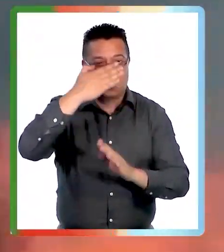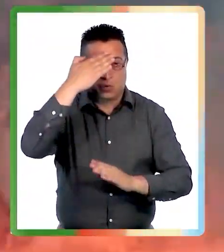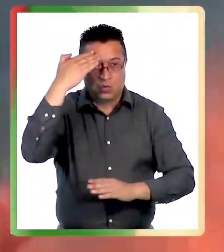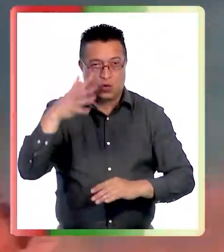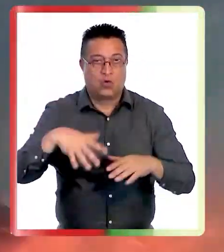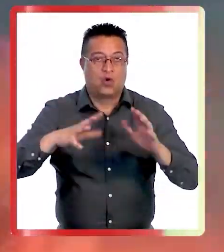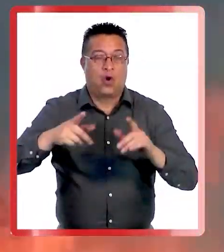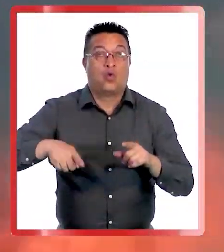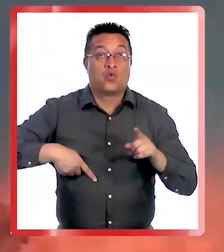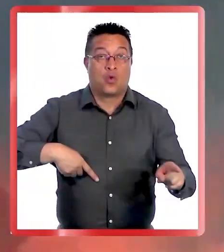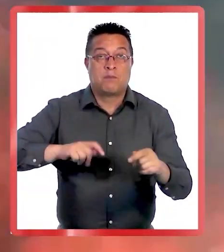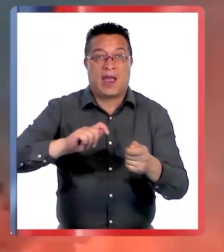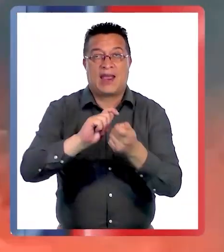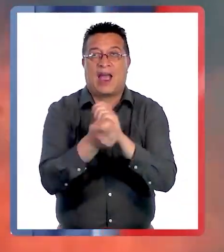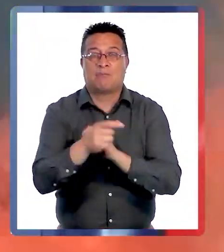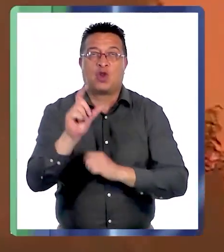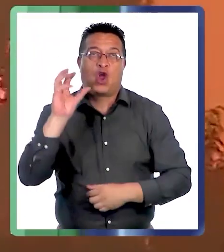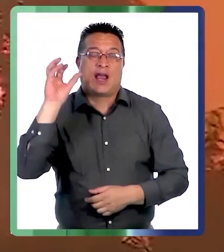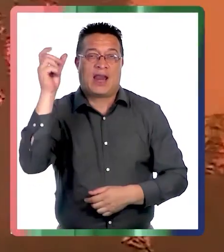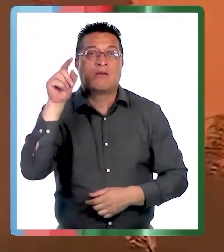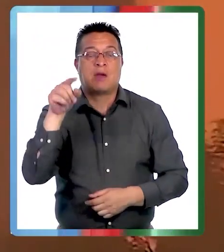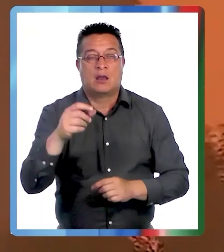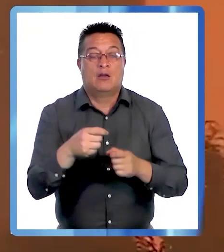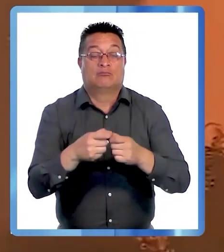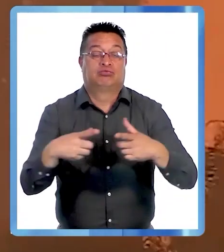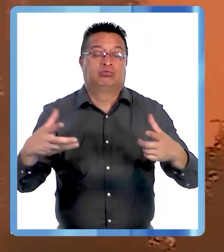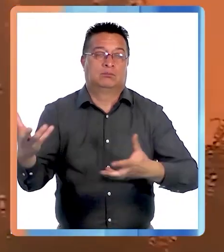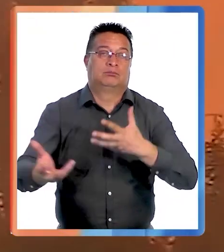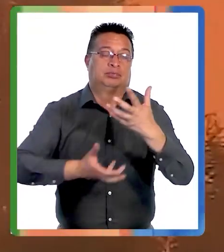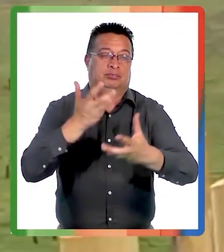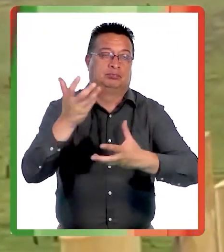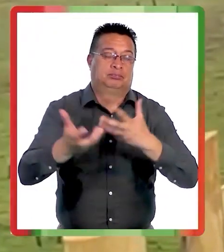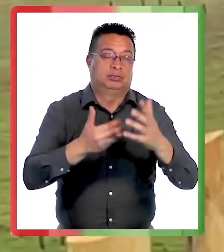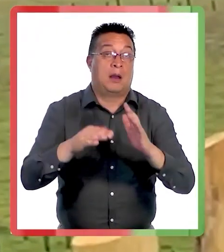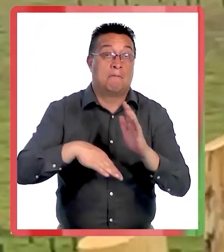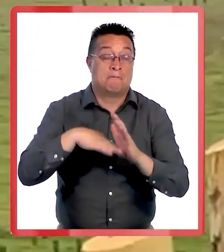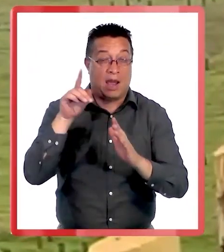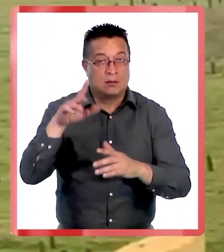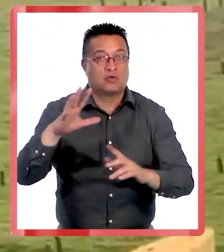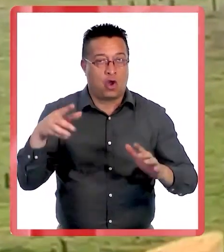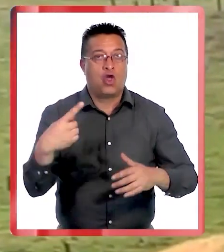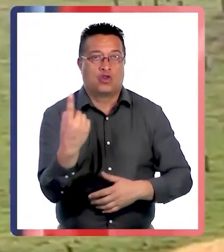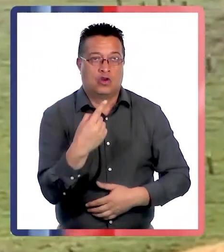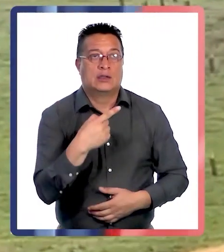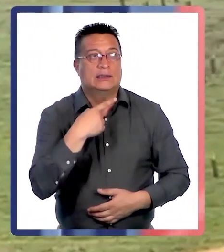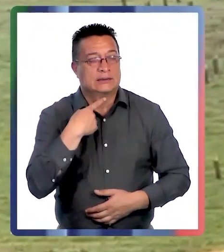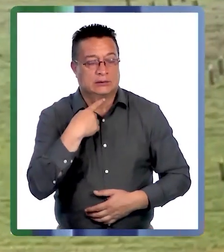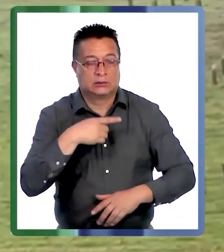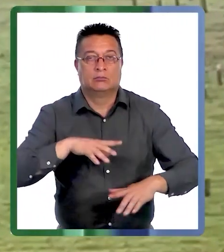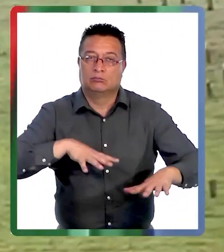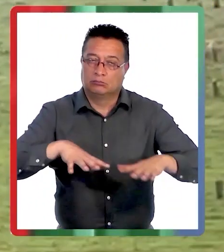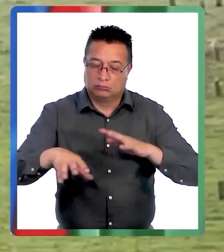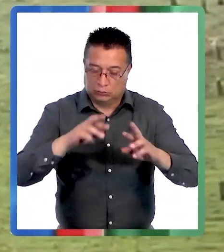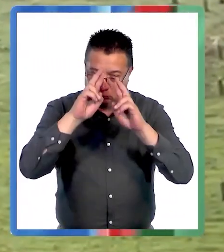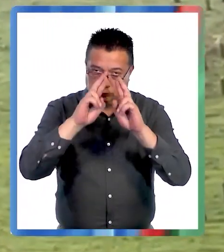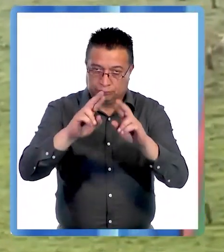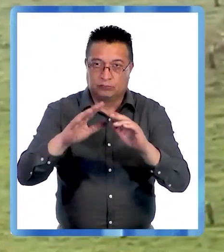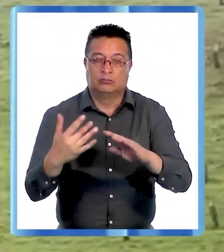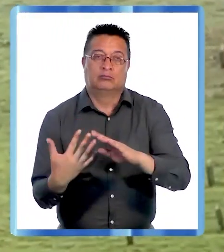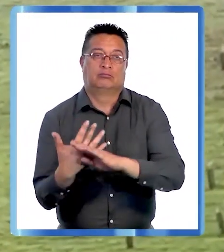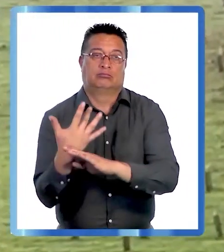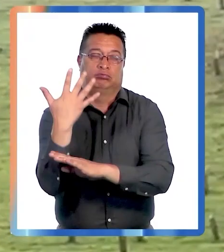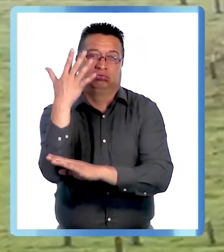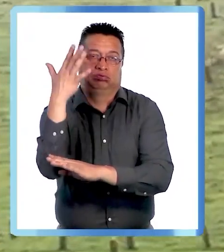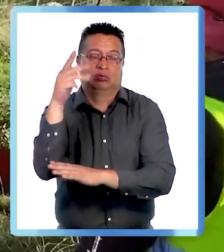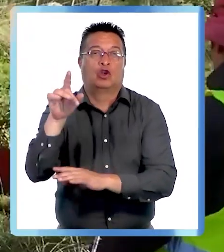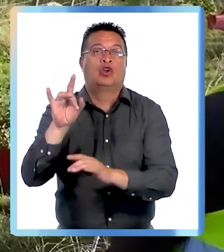cambio climático y su influencia en la propagación de los incendios forestales ha aumentado el interés en la gestión sustentable del bosque nativo,